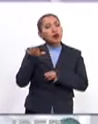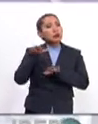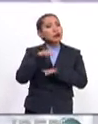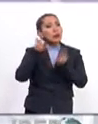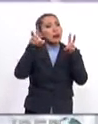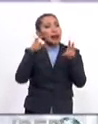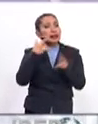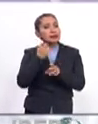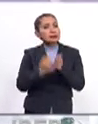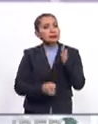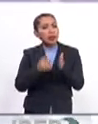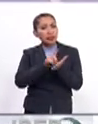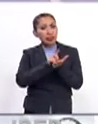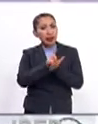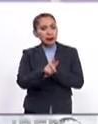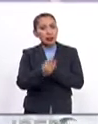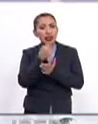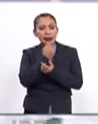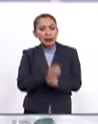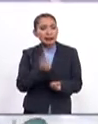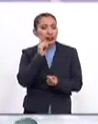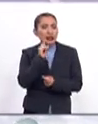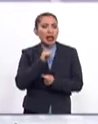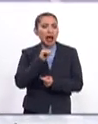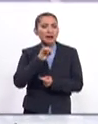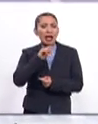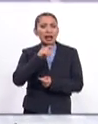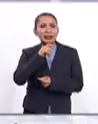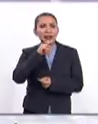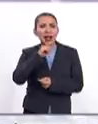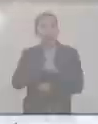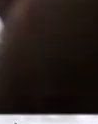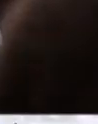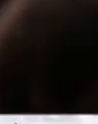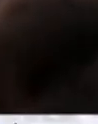ONU sobre la lucha por los derechos de las niñas en Afganistán.